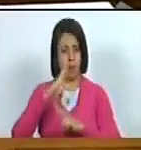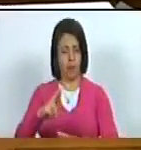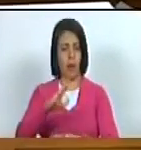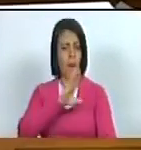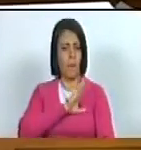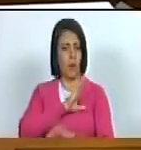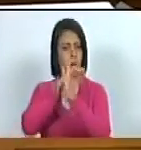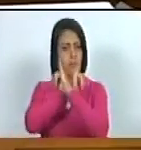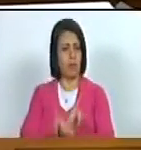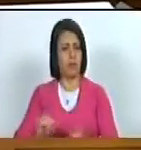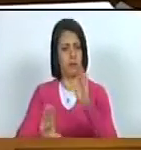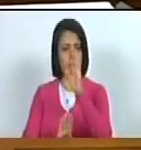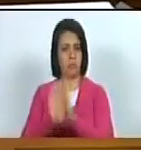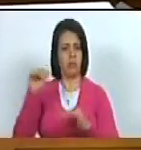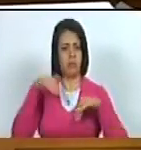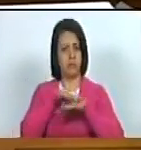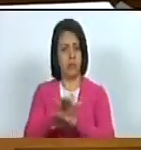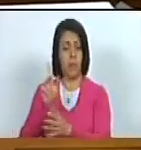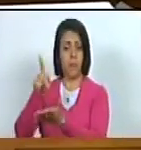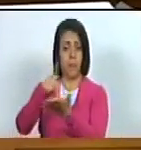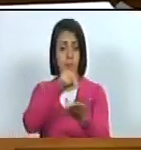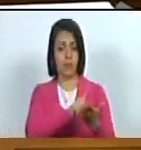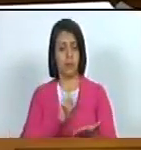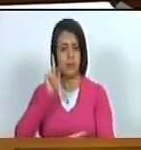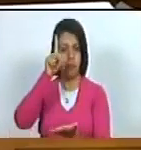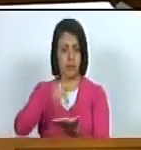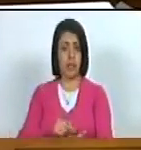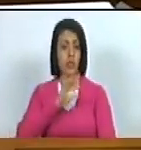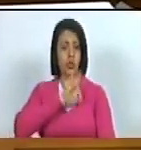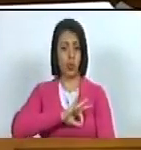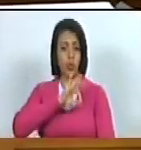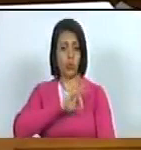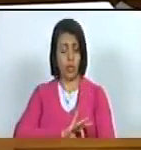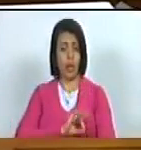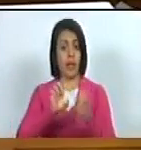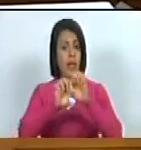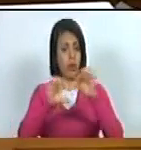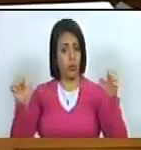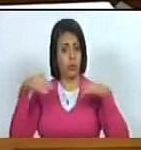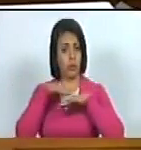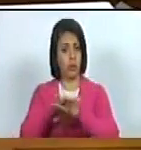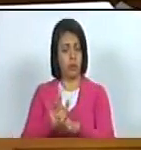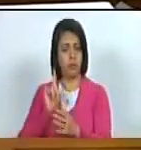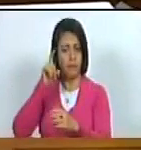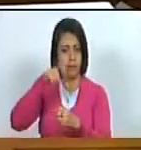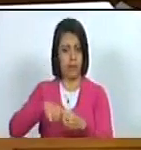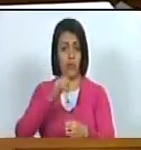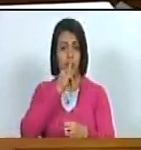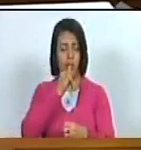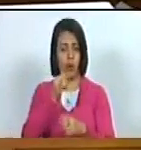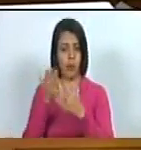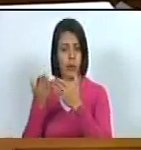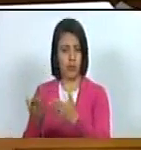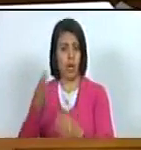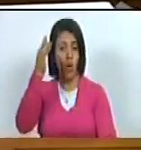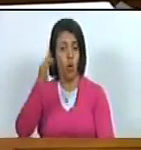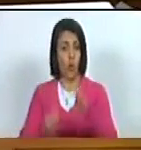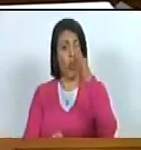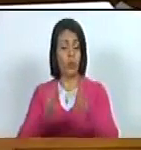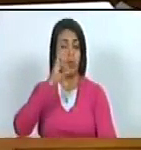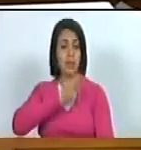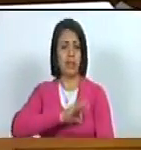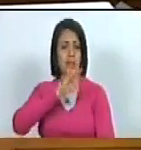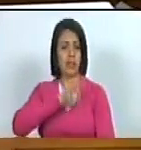autonomía desarrollo integral participación protagónica y social educación integral y acceso a la información justicia